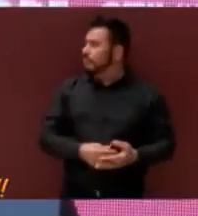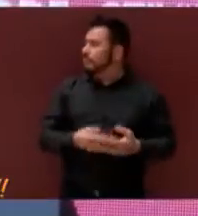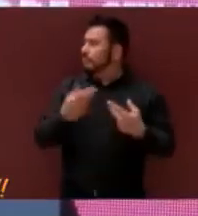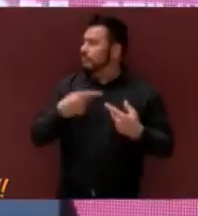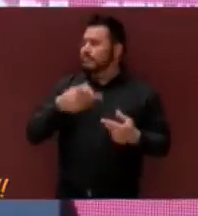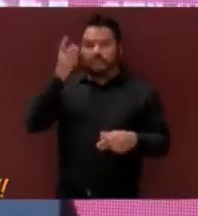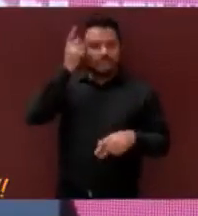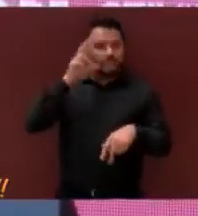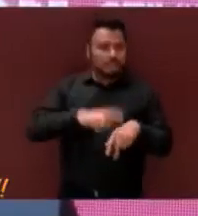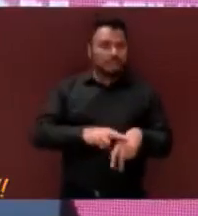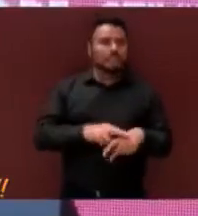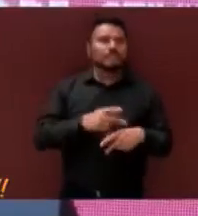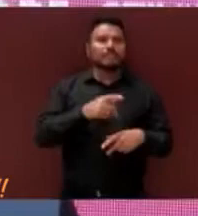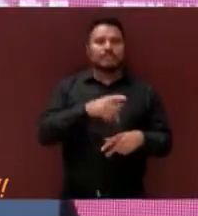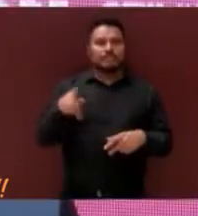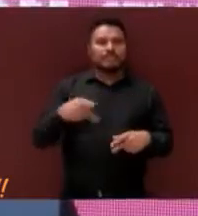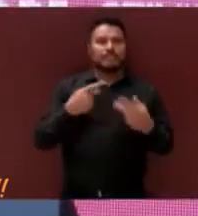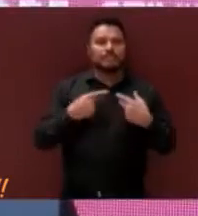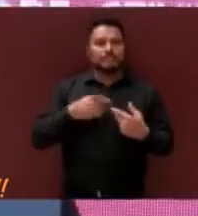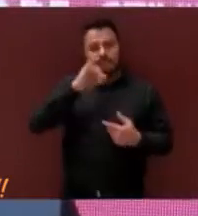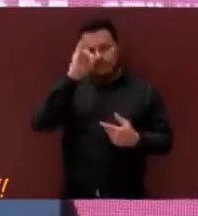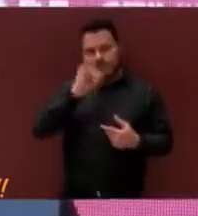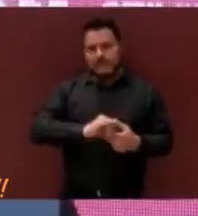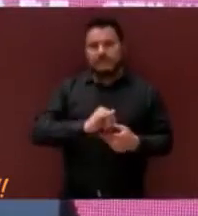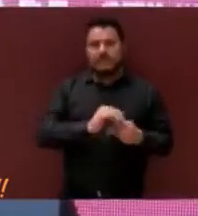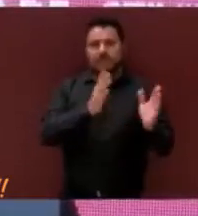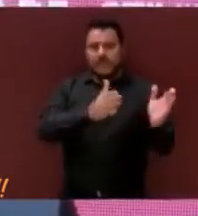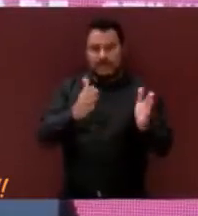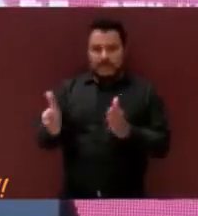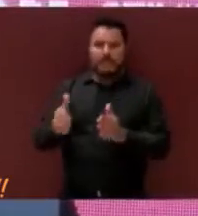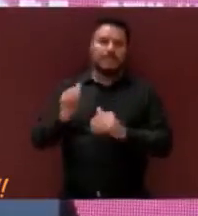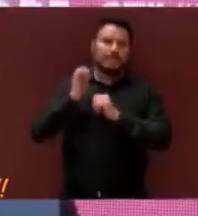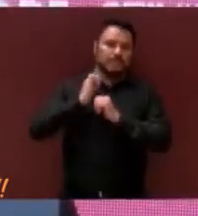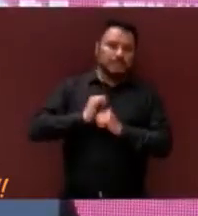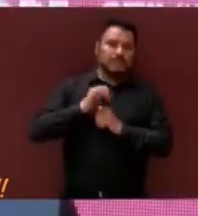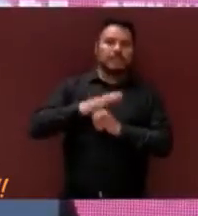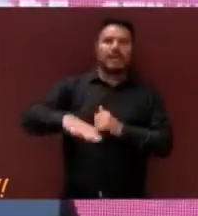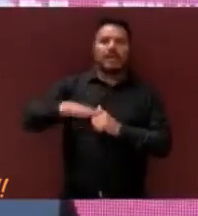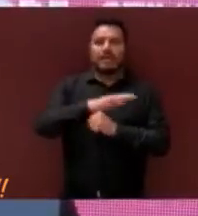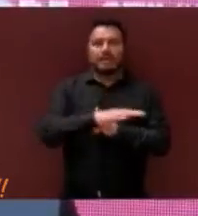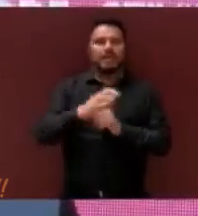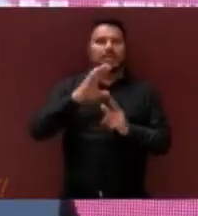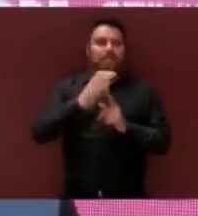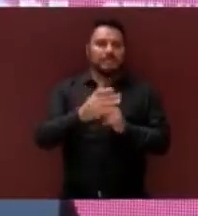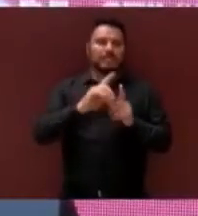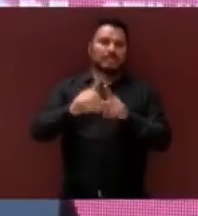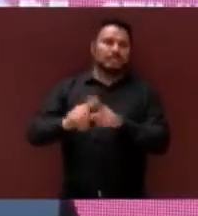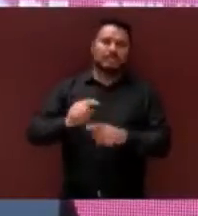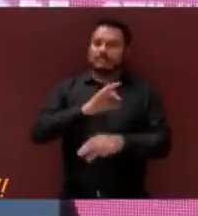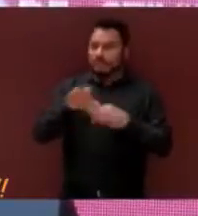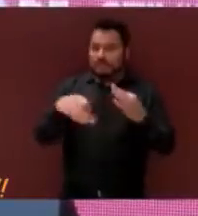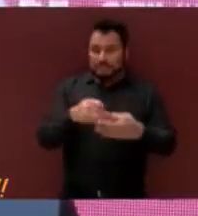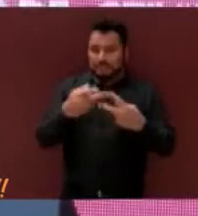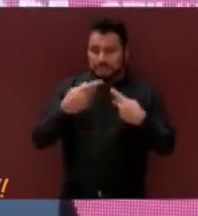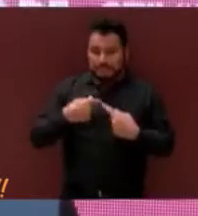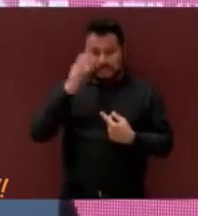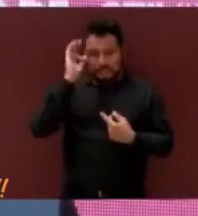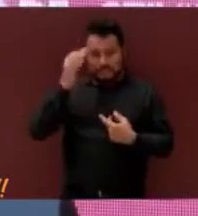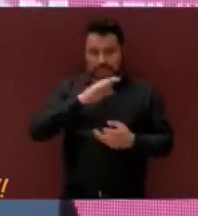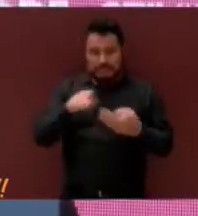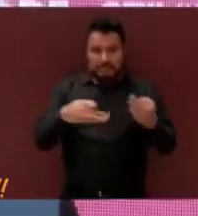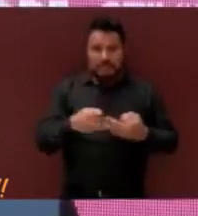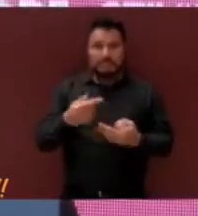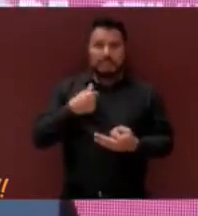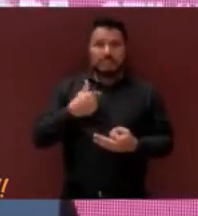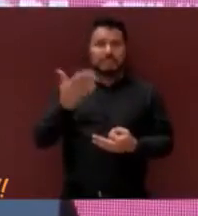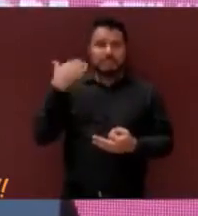directores, subdirectores, jefes de departamento, coordinadores de área, comisarios, a todos los servidores con los que tuve la